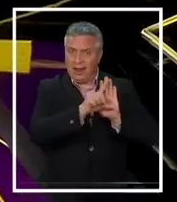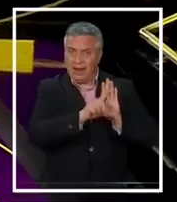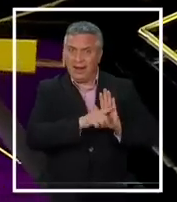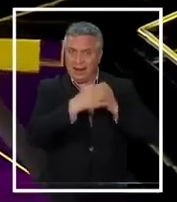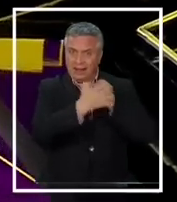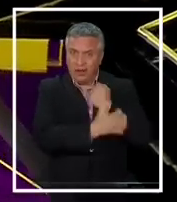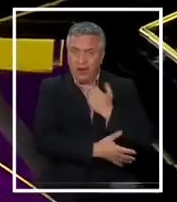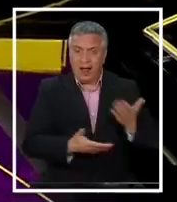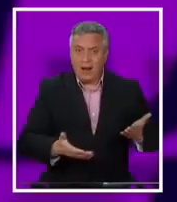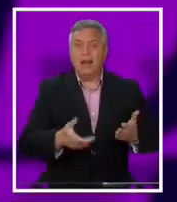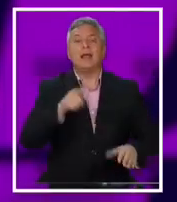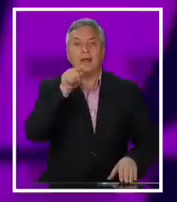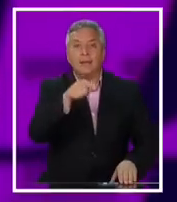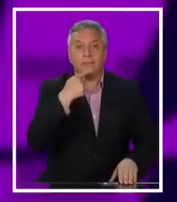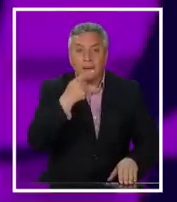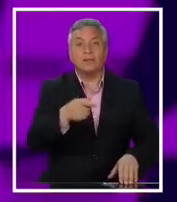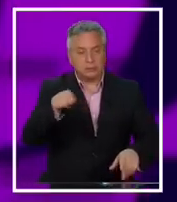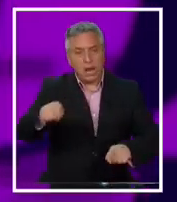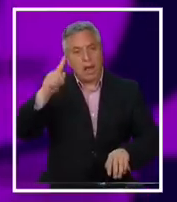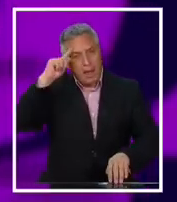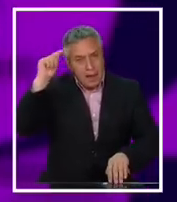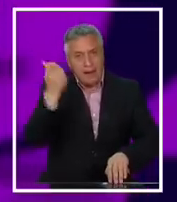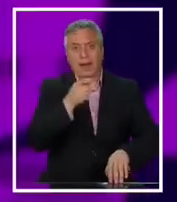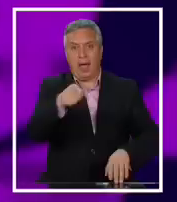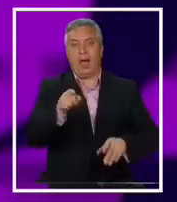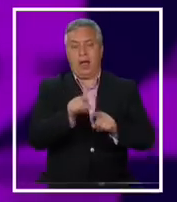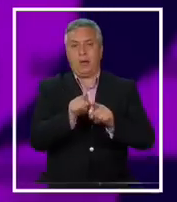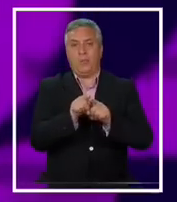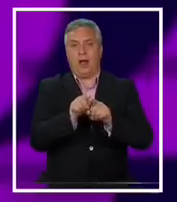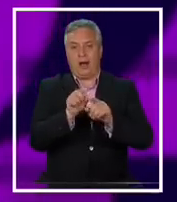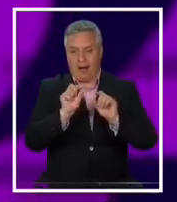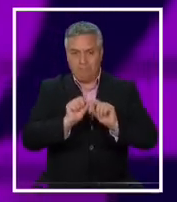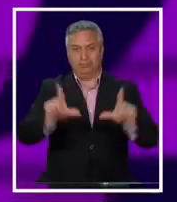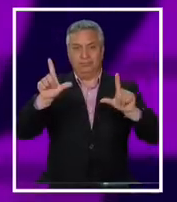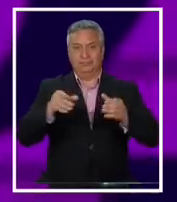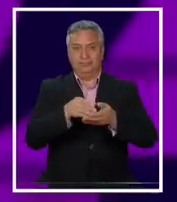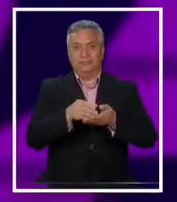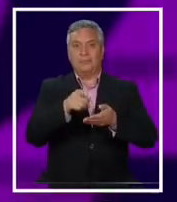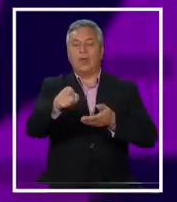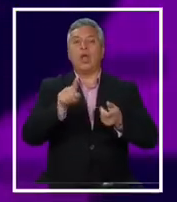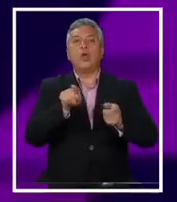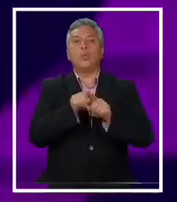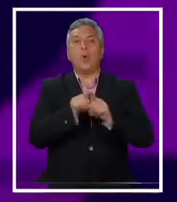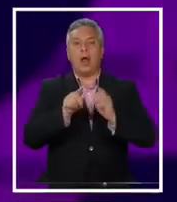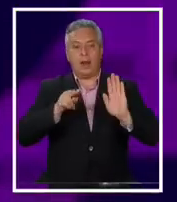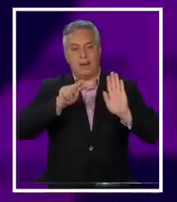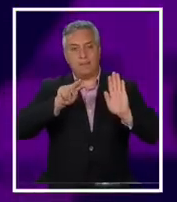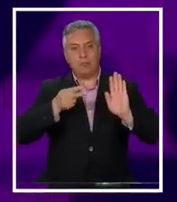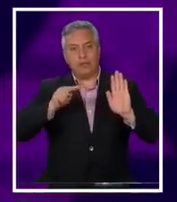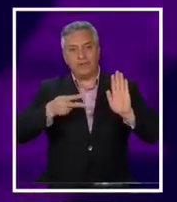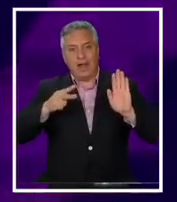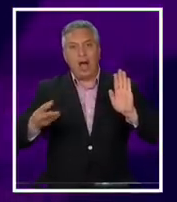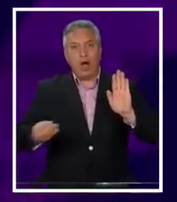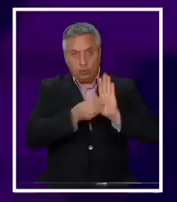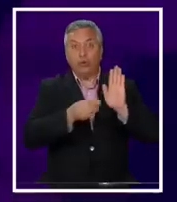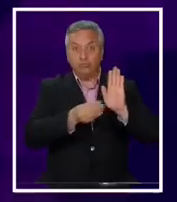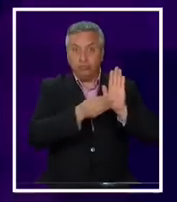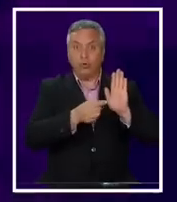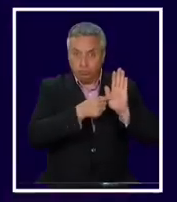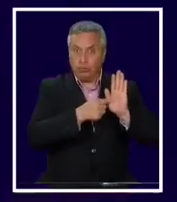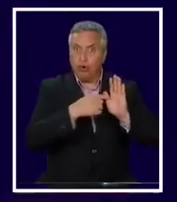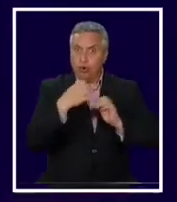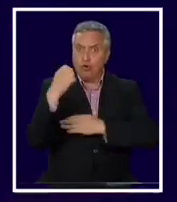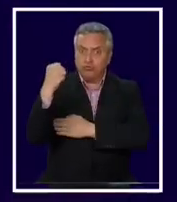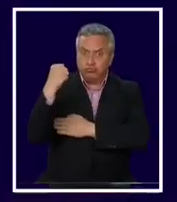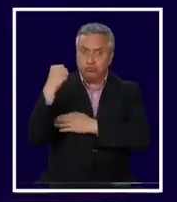Cámara no tenía funciones cuando se crea en un principio, producto de las modificaciones que se le introdujeron, queda con muchas facultades.